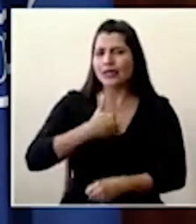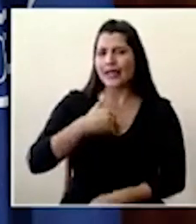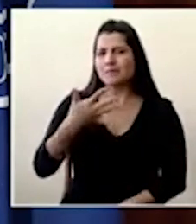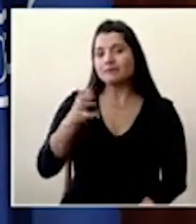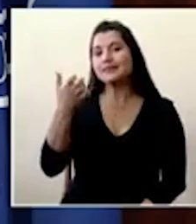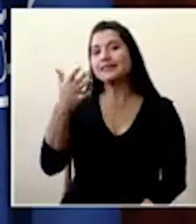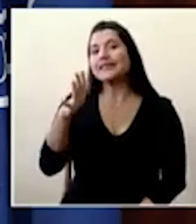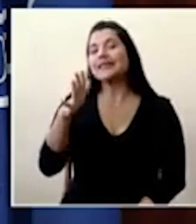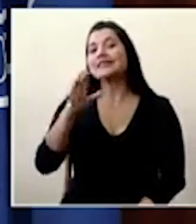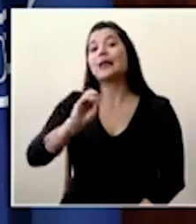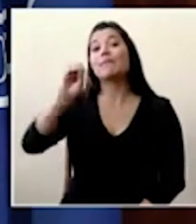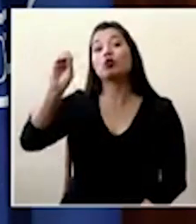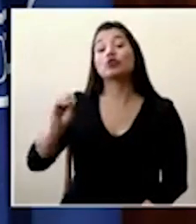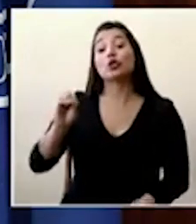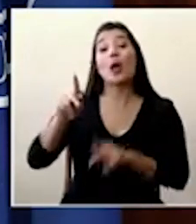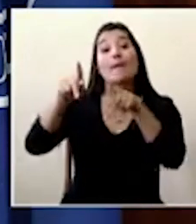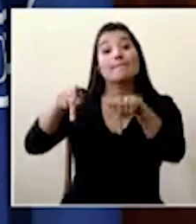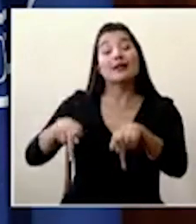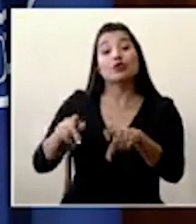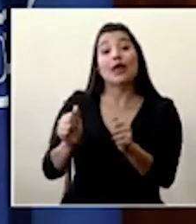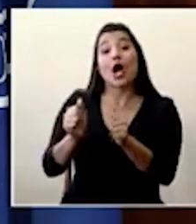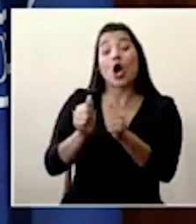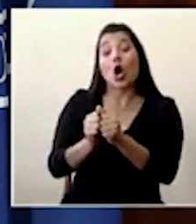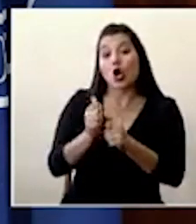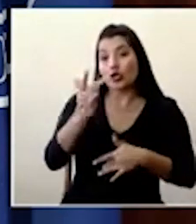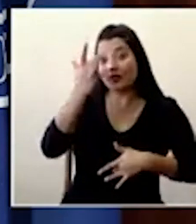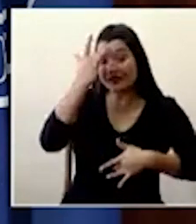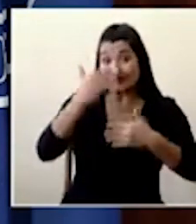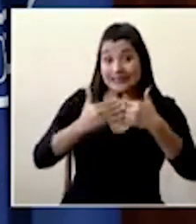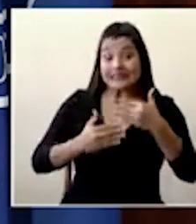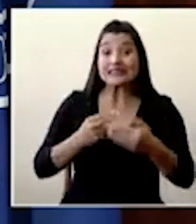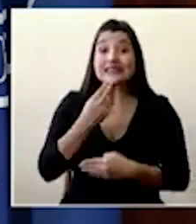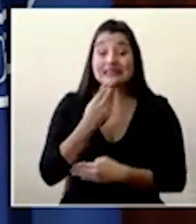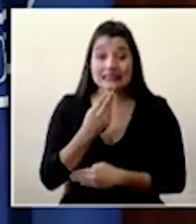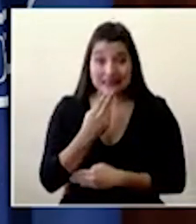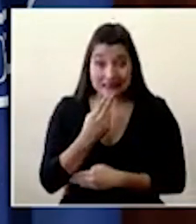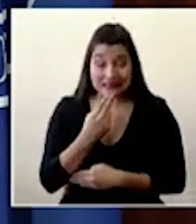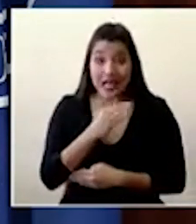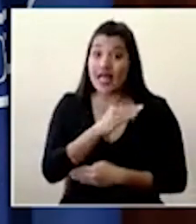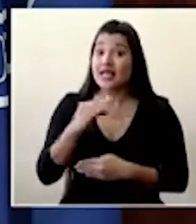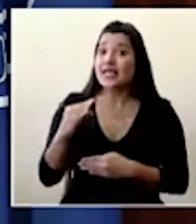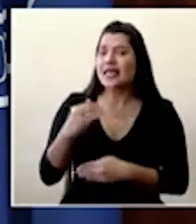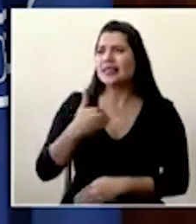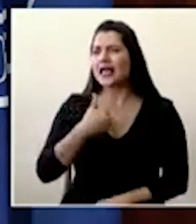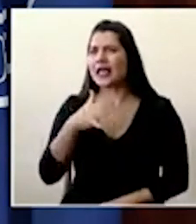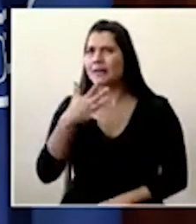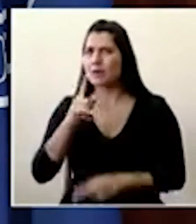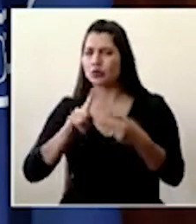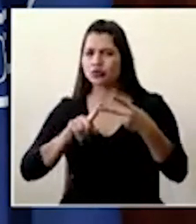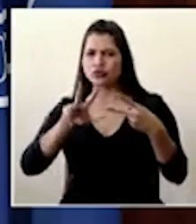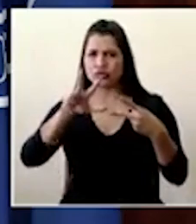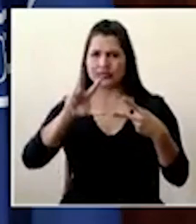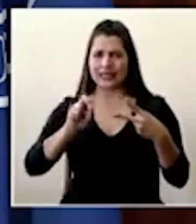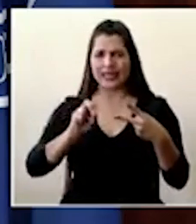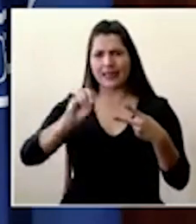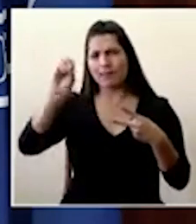% de personas con diabetes mellitus, con azúcar en la sangre y un 30 o más por ciento de personas mayores